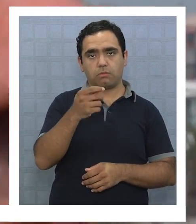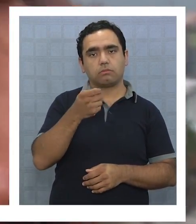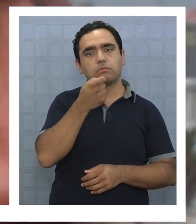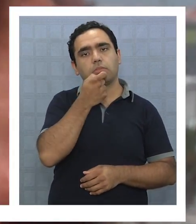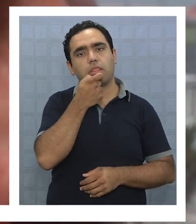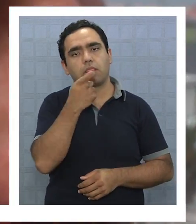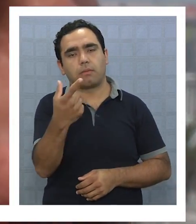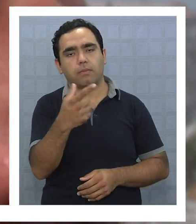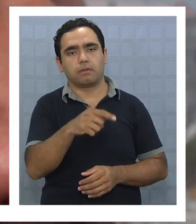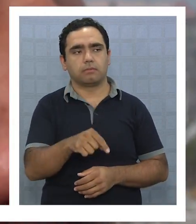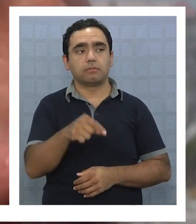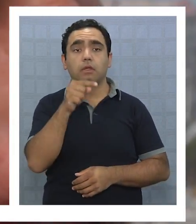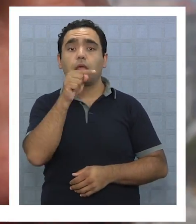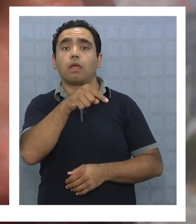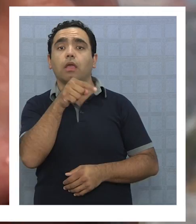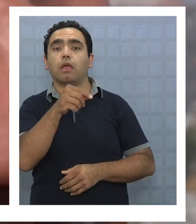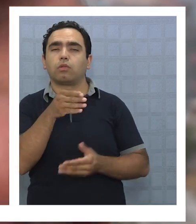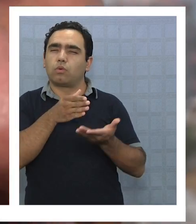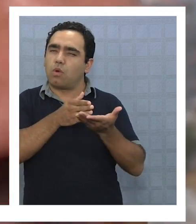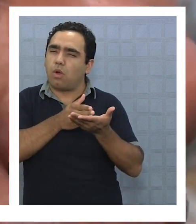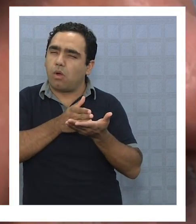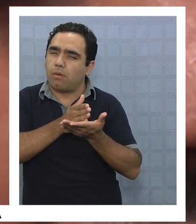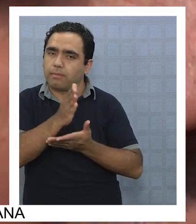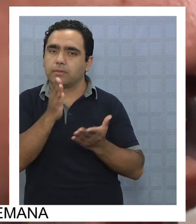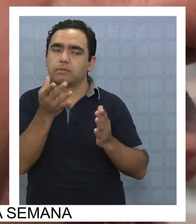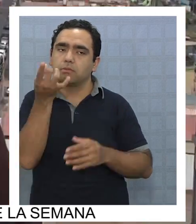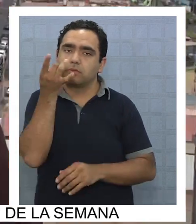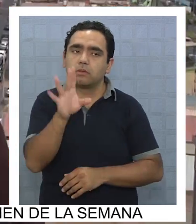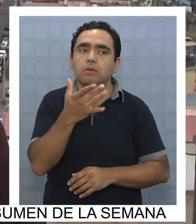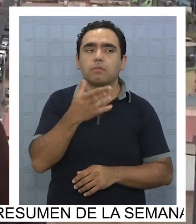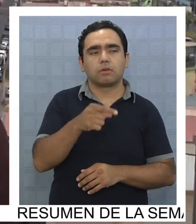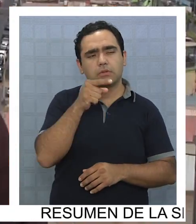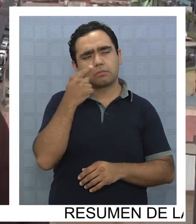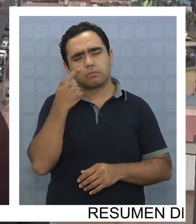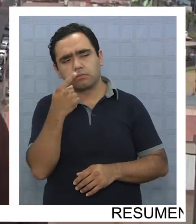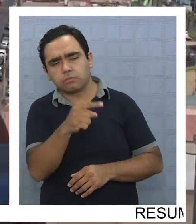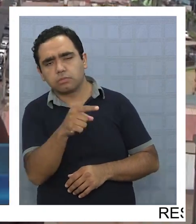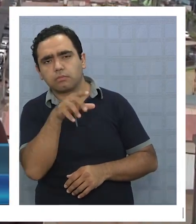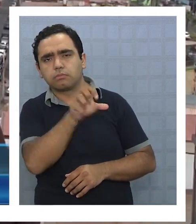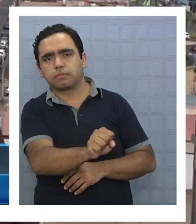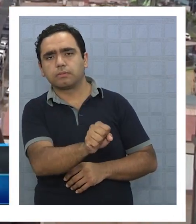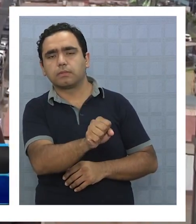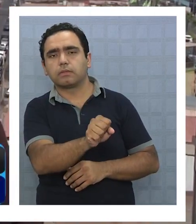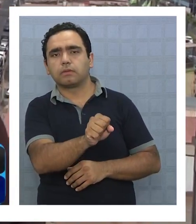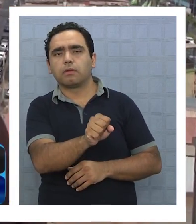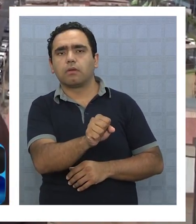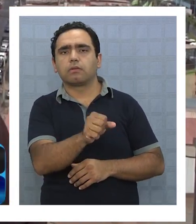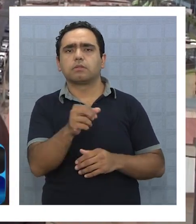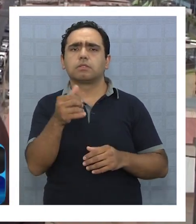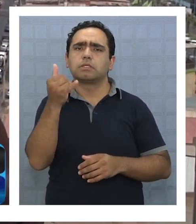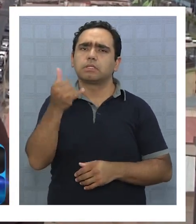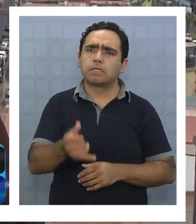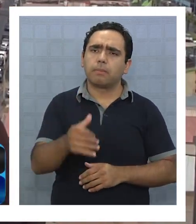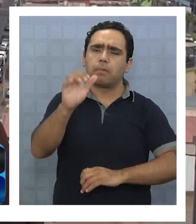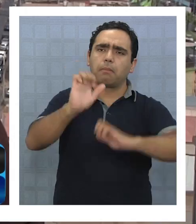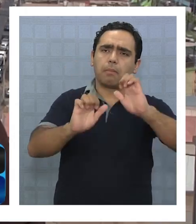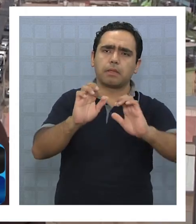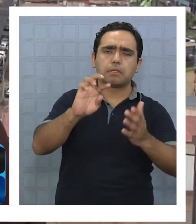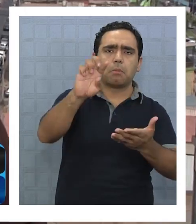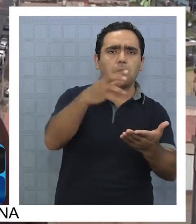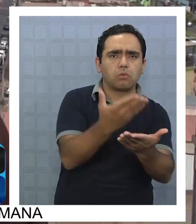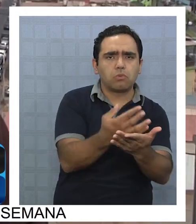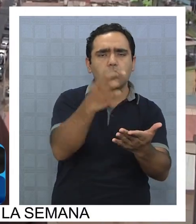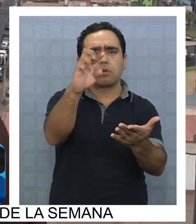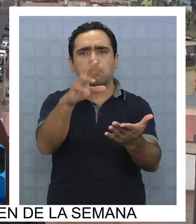demanda. Esta es la punta del iceberg, como lo manifestaba, porque había una constante forma de licitar, a través